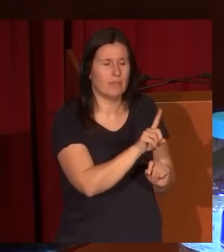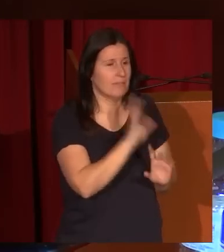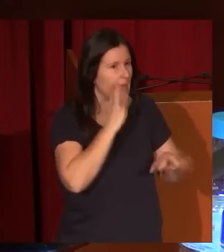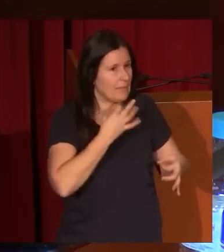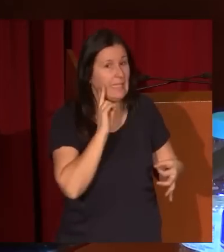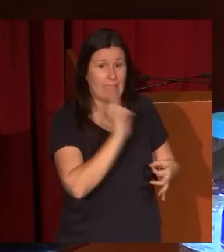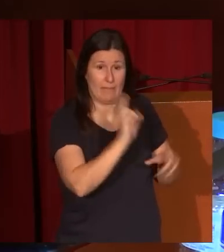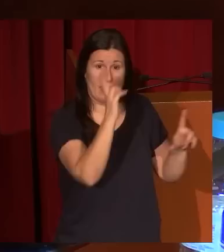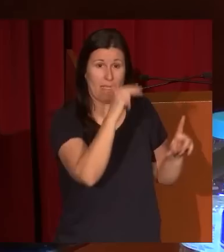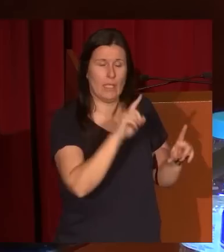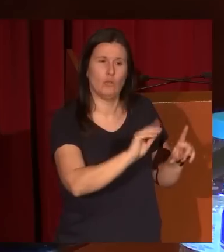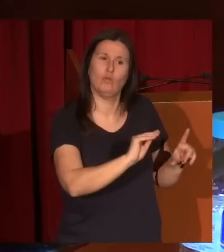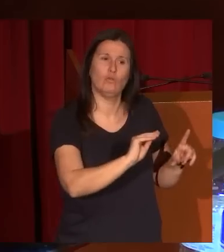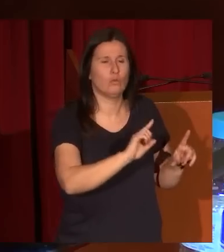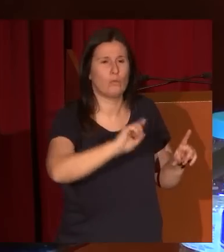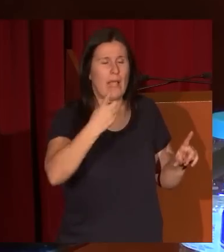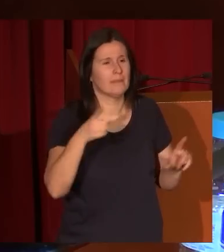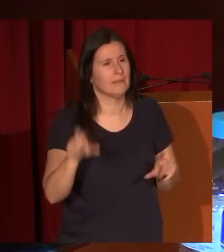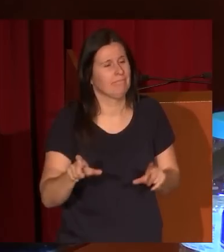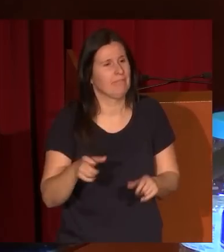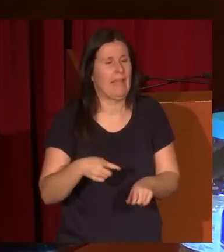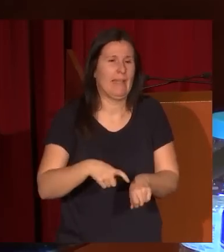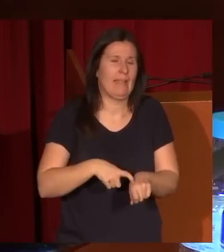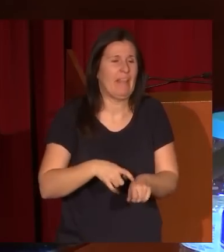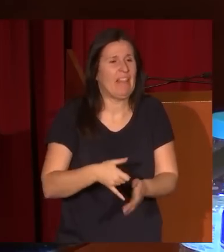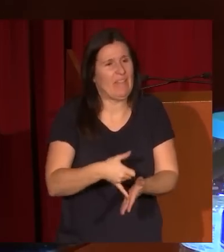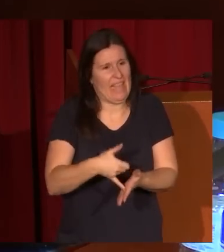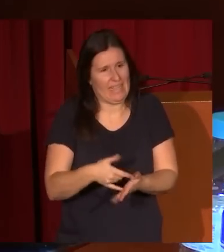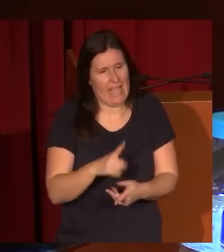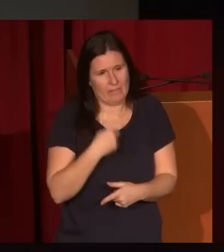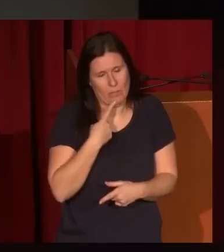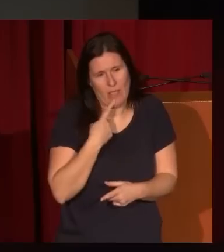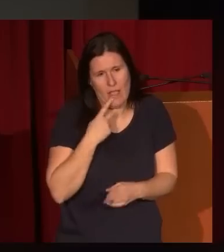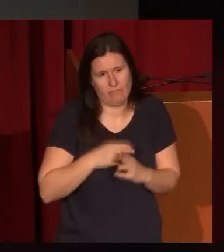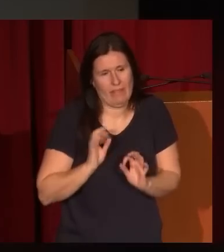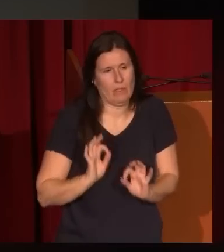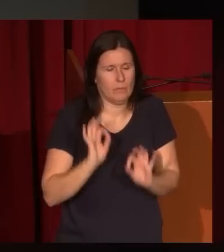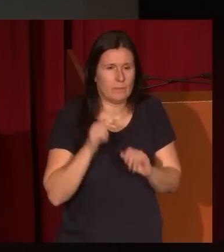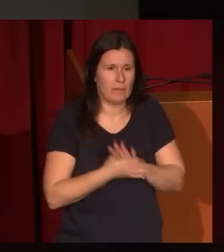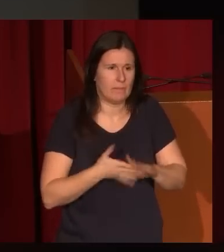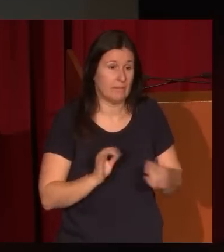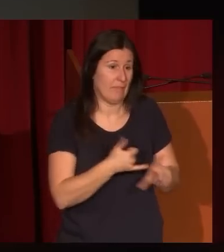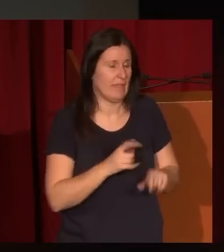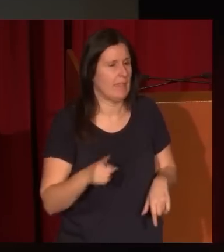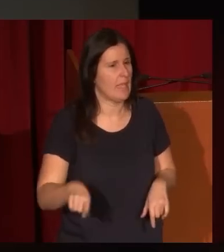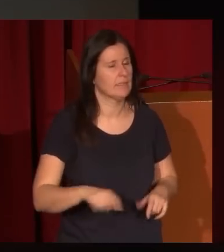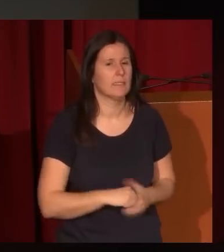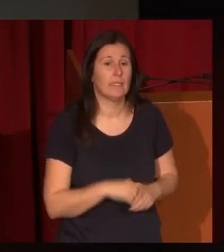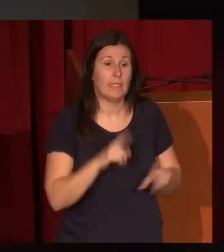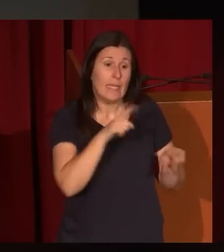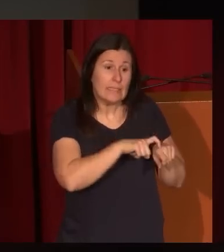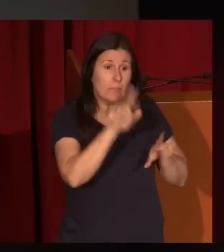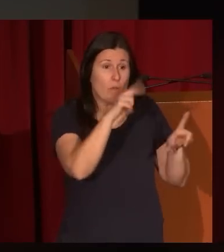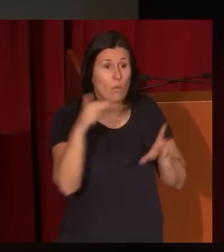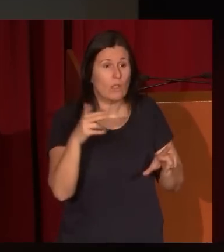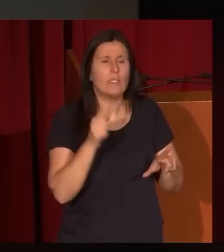ven también sus mayores deficiencias, vamos a decirlo así. A la hora, fíjense, por ejemplo, de este tipo de cuadros,